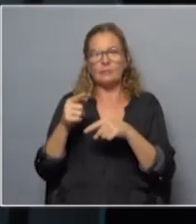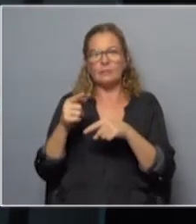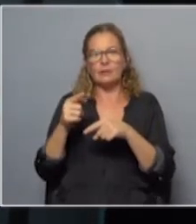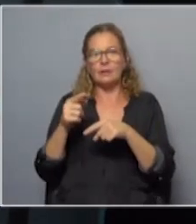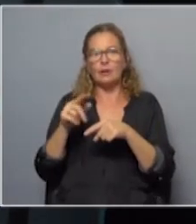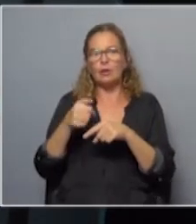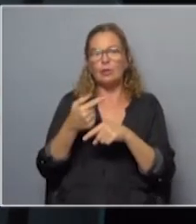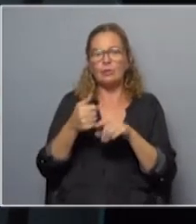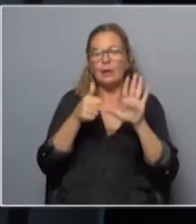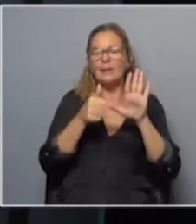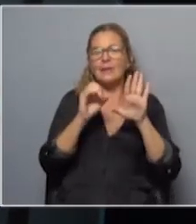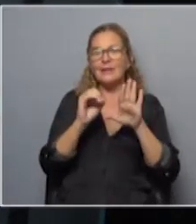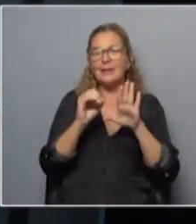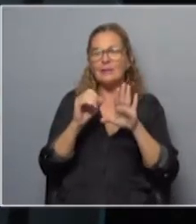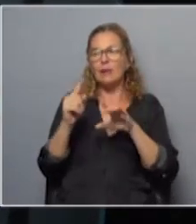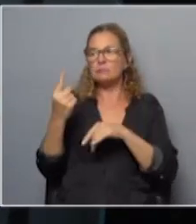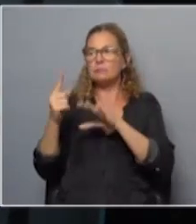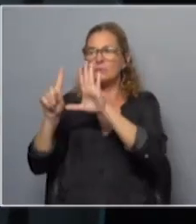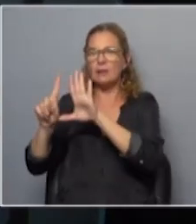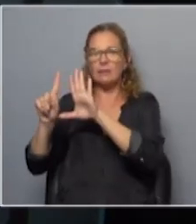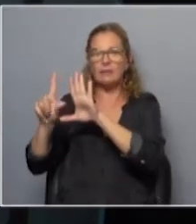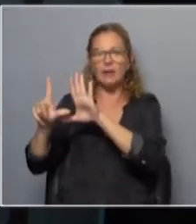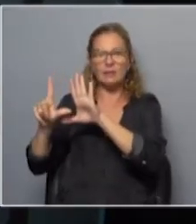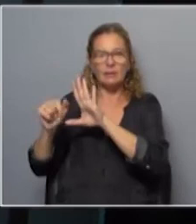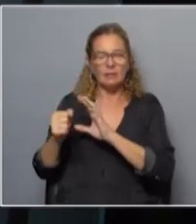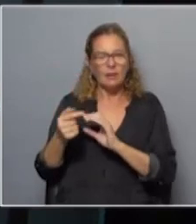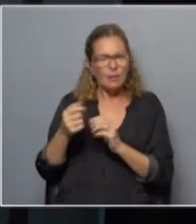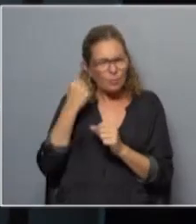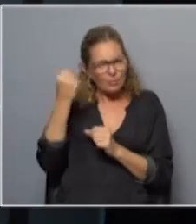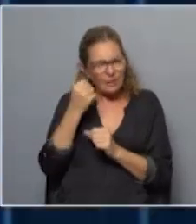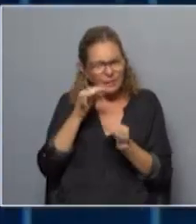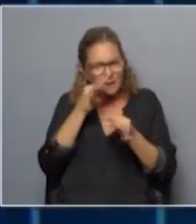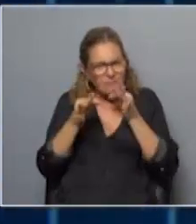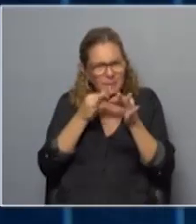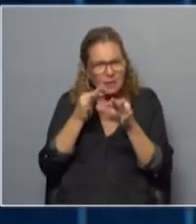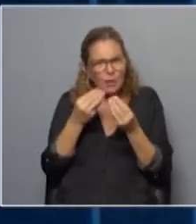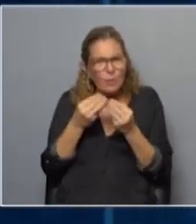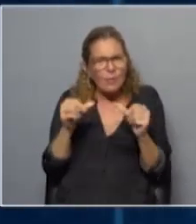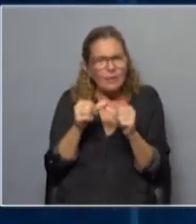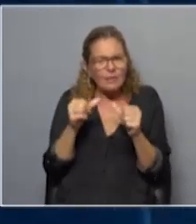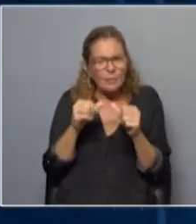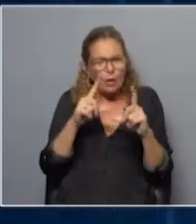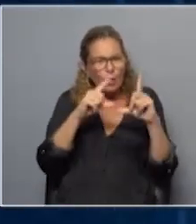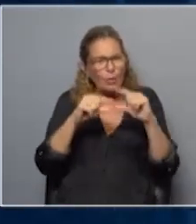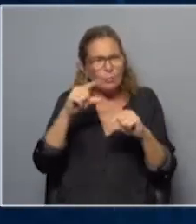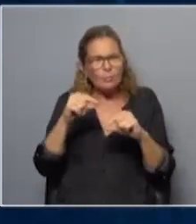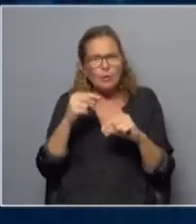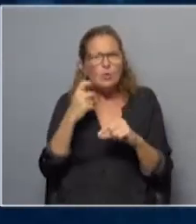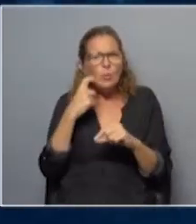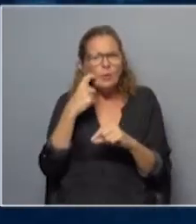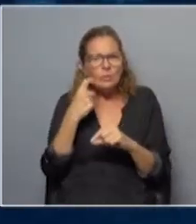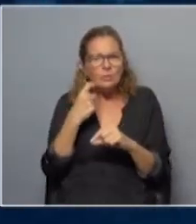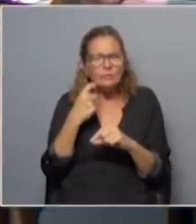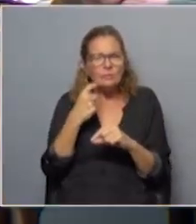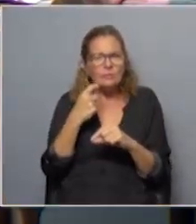es 60 a 17 claro a favor del es importante también explicar cómo construimos esta variable que es una variable